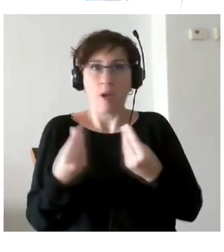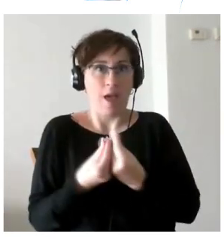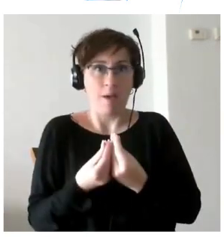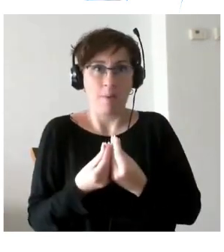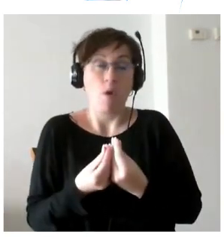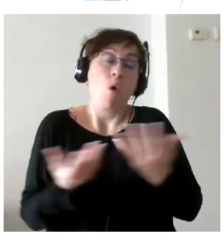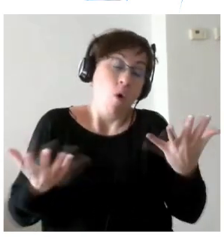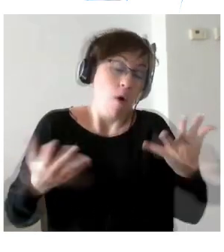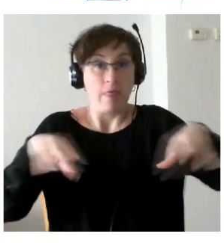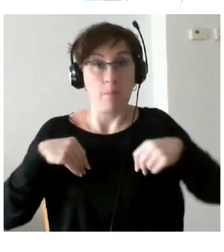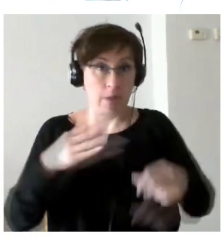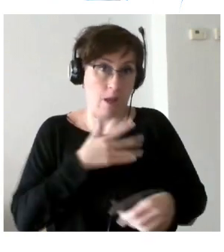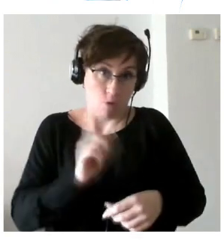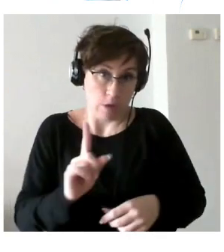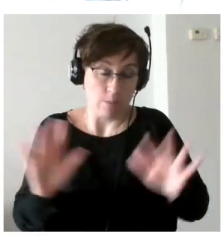aceptar.